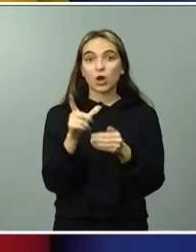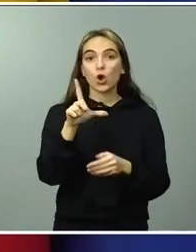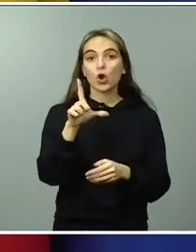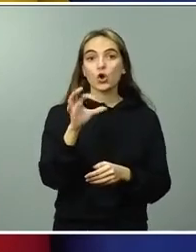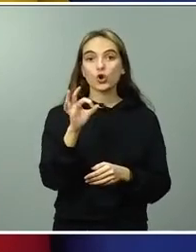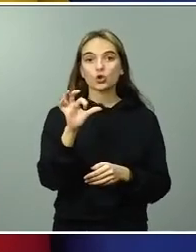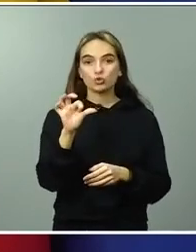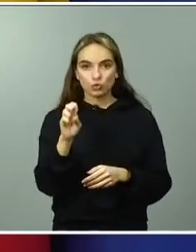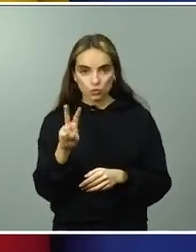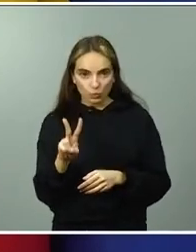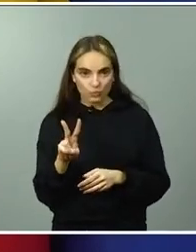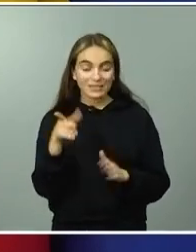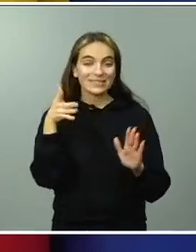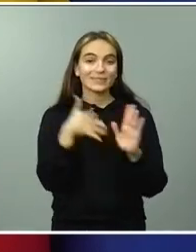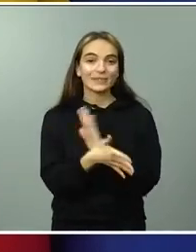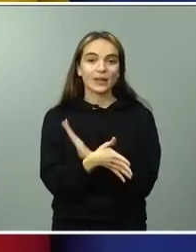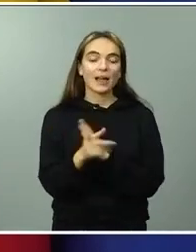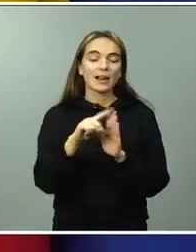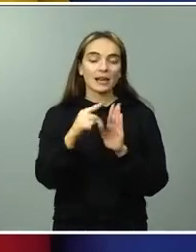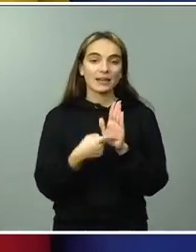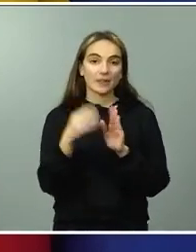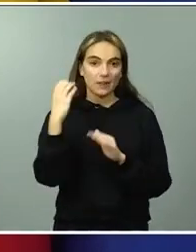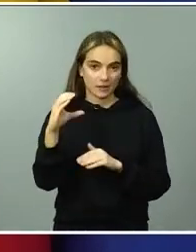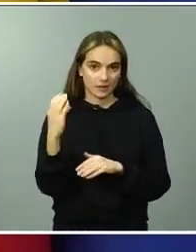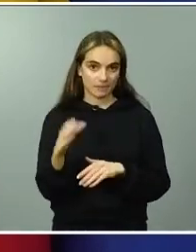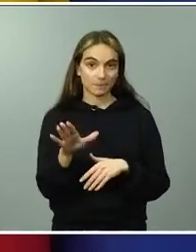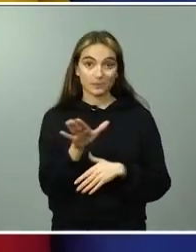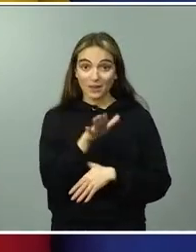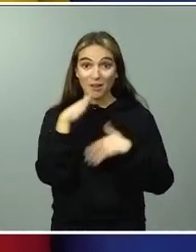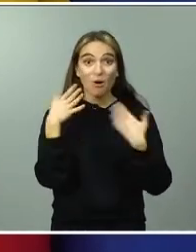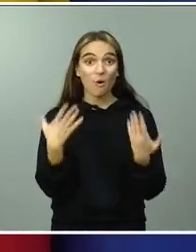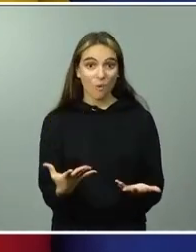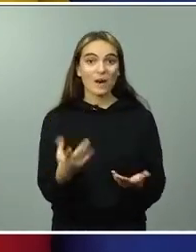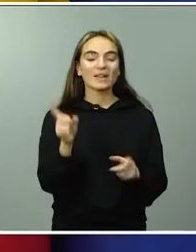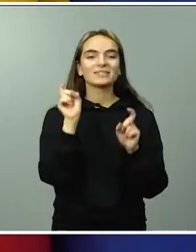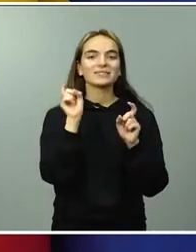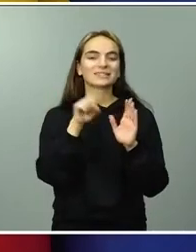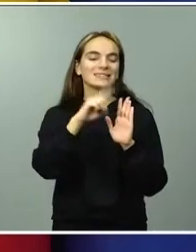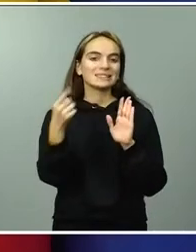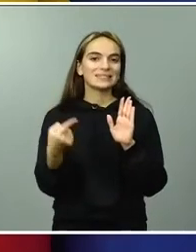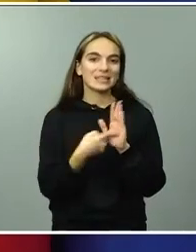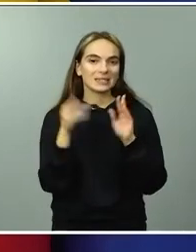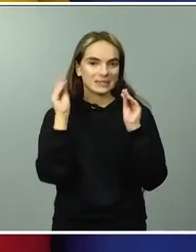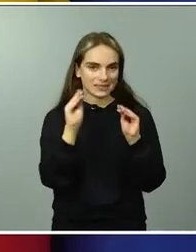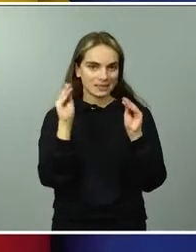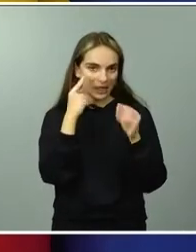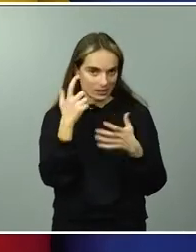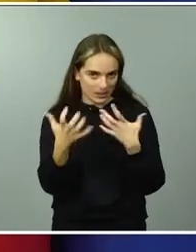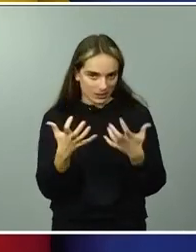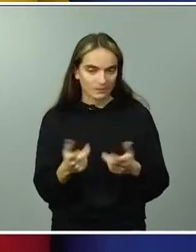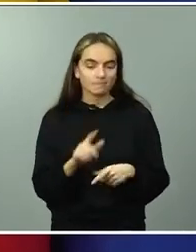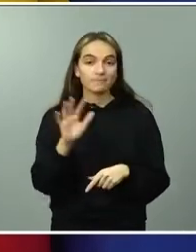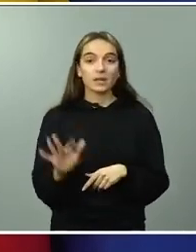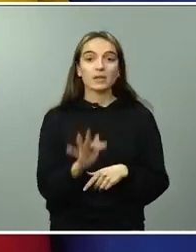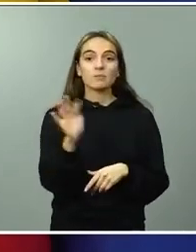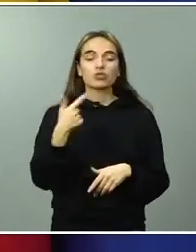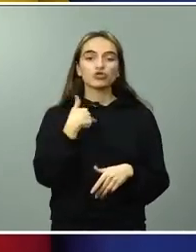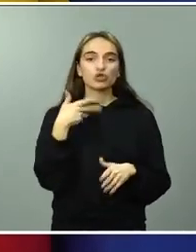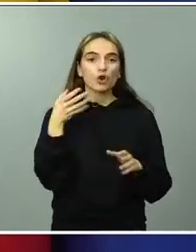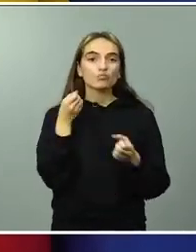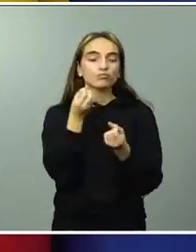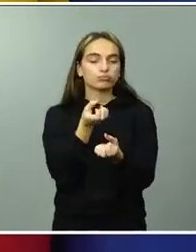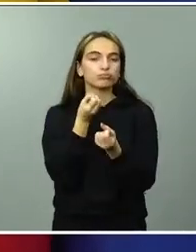y ahora la ley de las enseñanzas artísticas. Además, les quiero trasladar que desde que empezamos